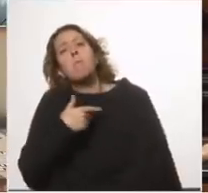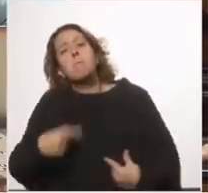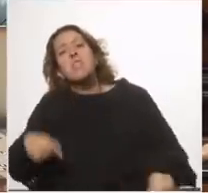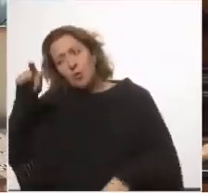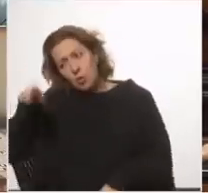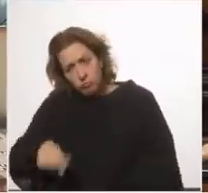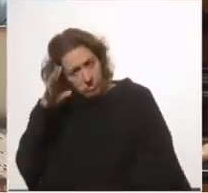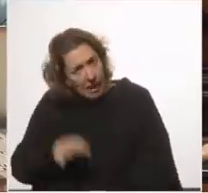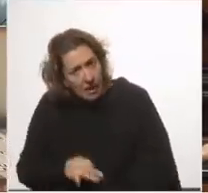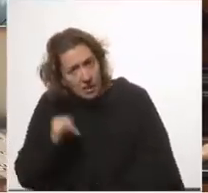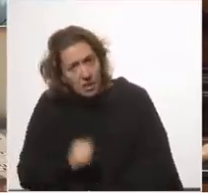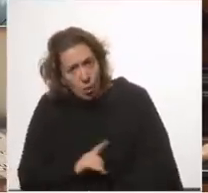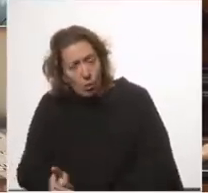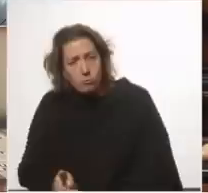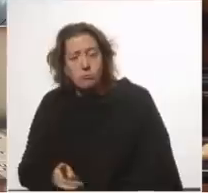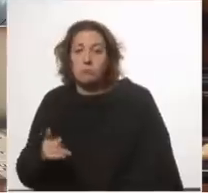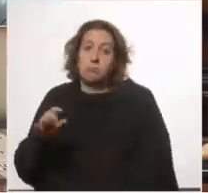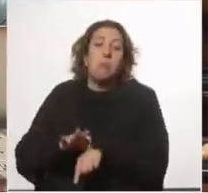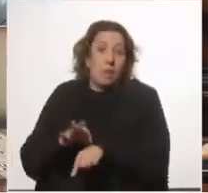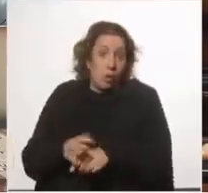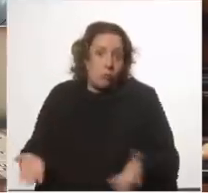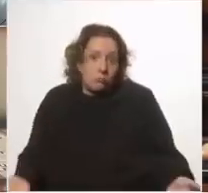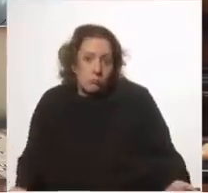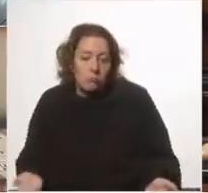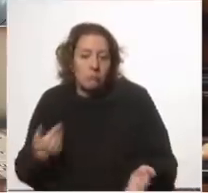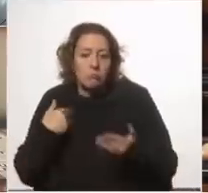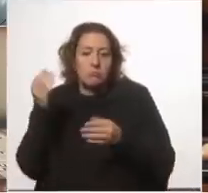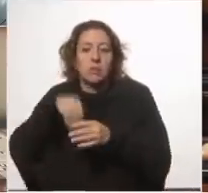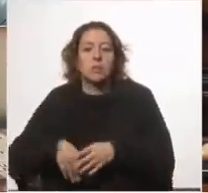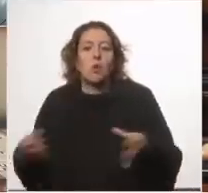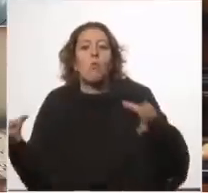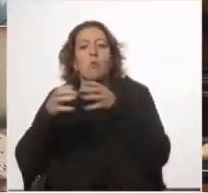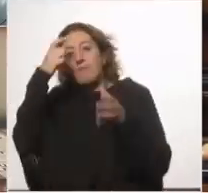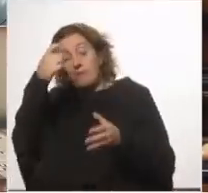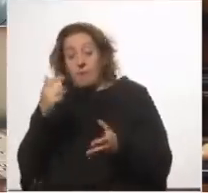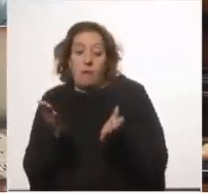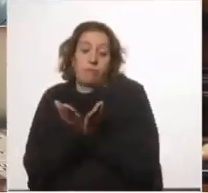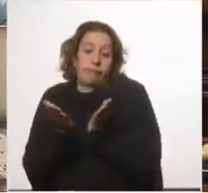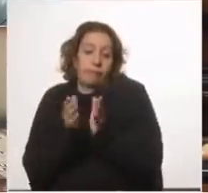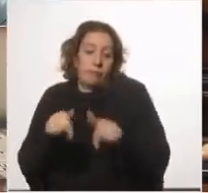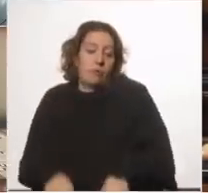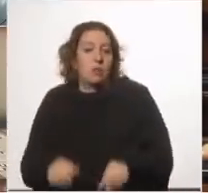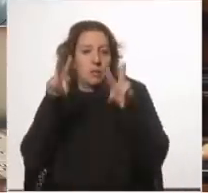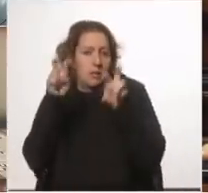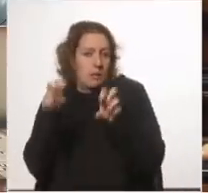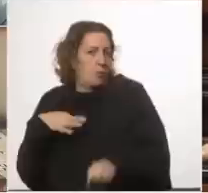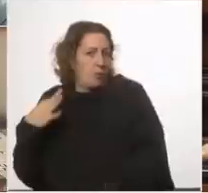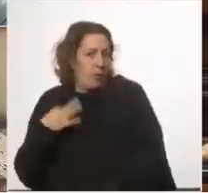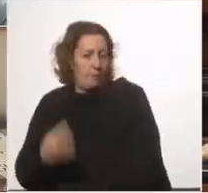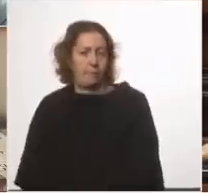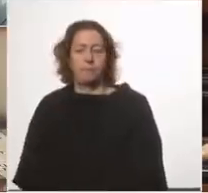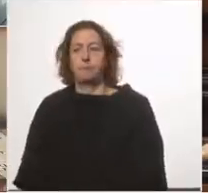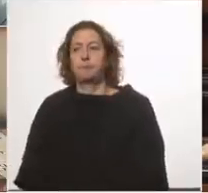sobre todo al ministro médico que perdenece a la comunidad científica y que seguramente ha estudiado este tema a lo largo de su vida académica